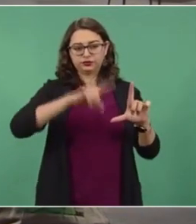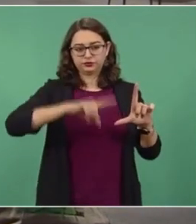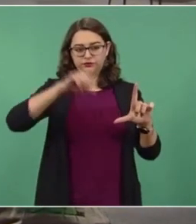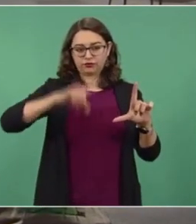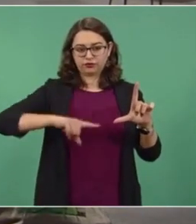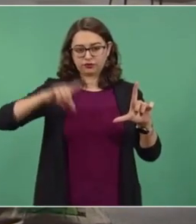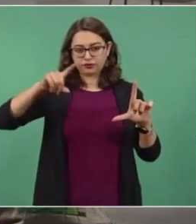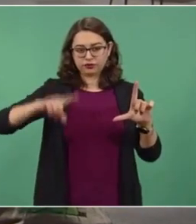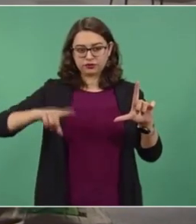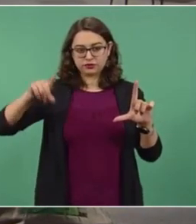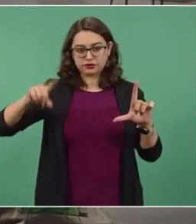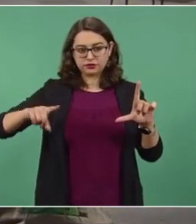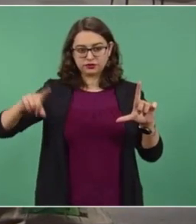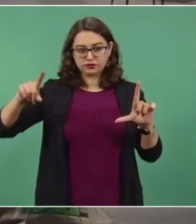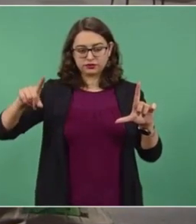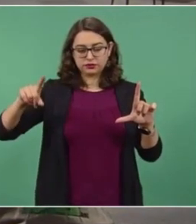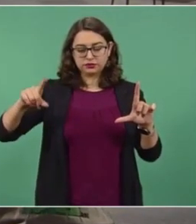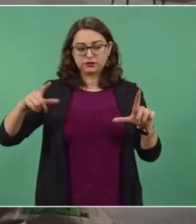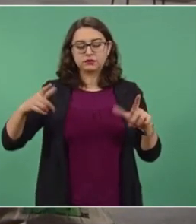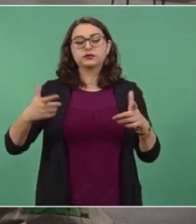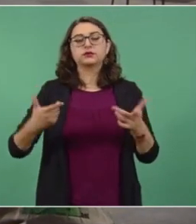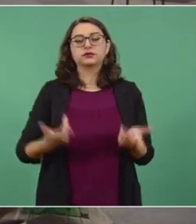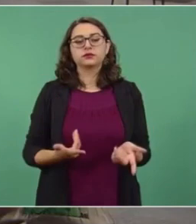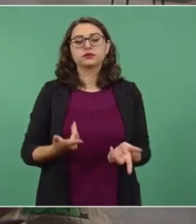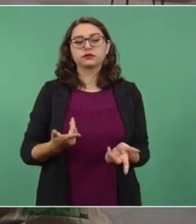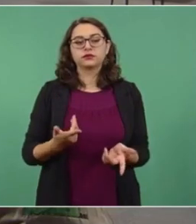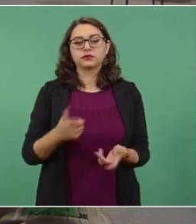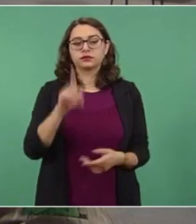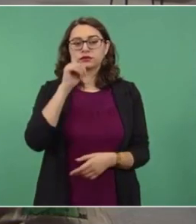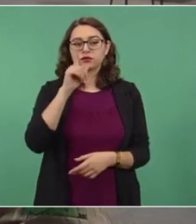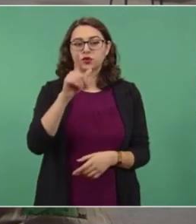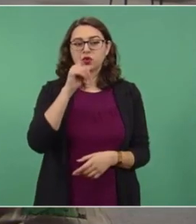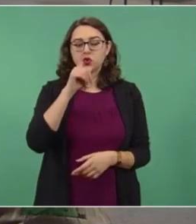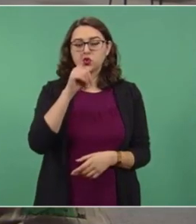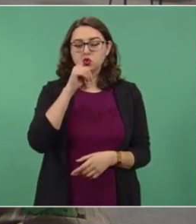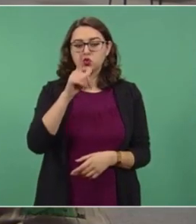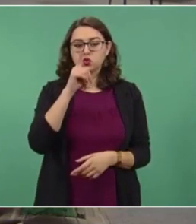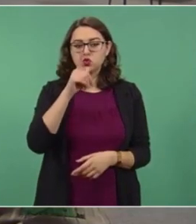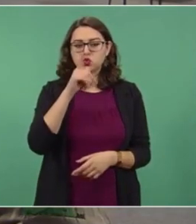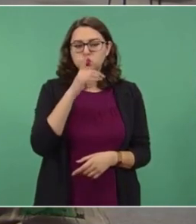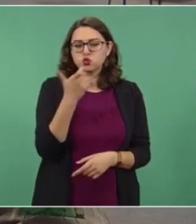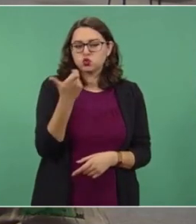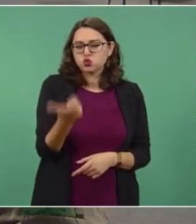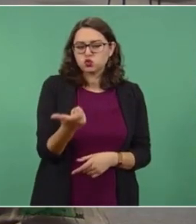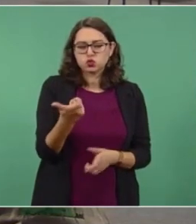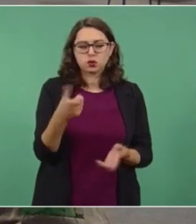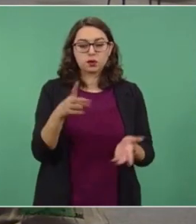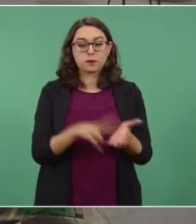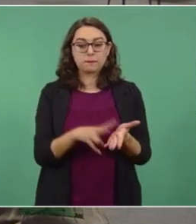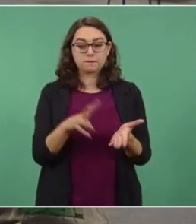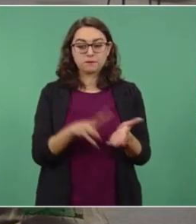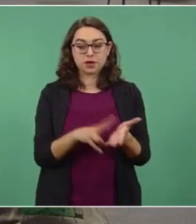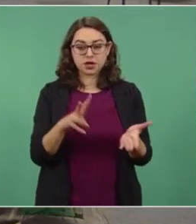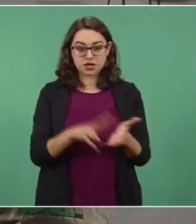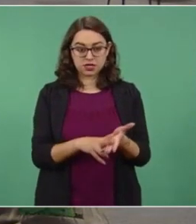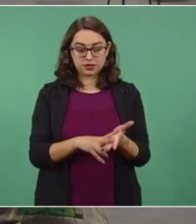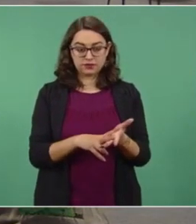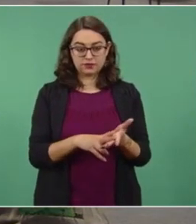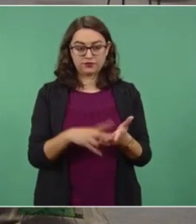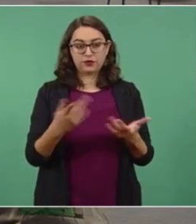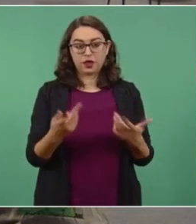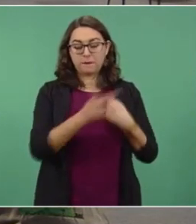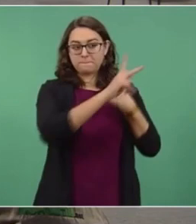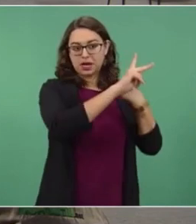la tarifa de la electricidad en diferentes